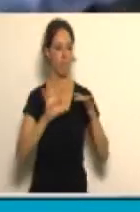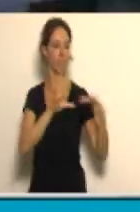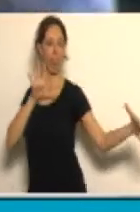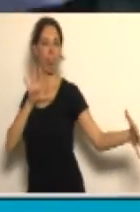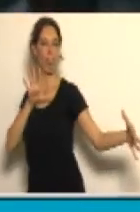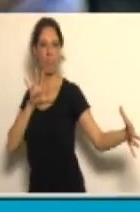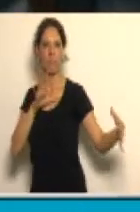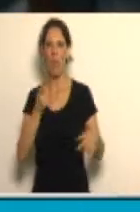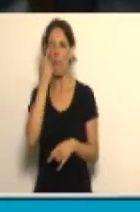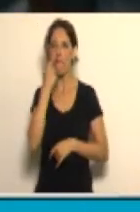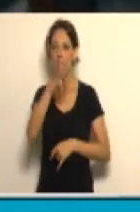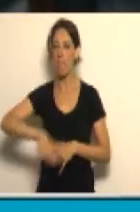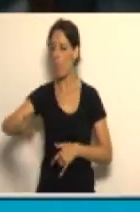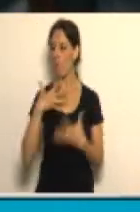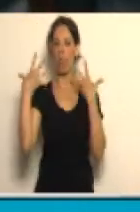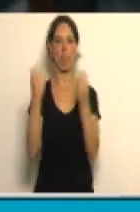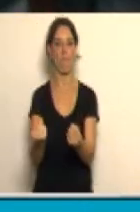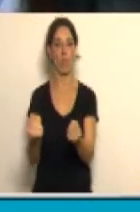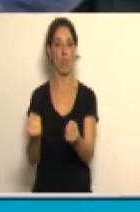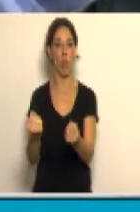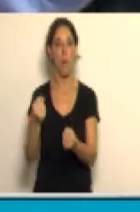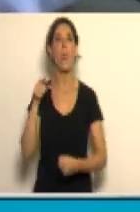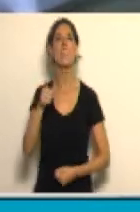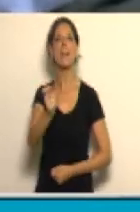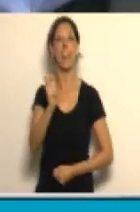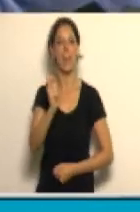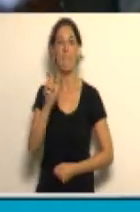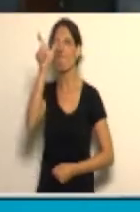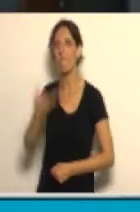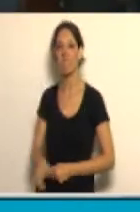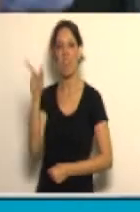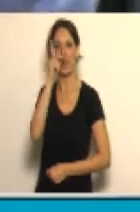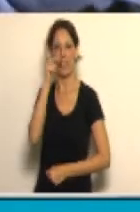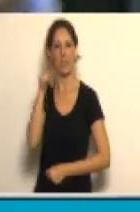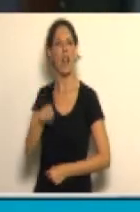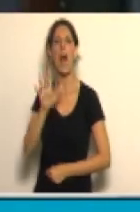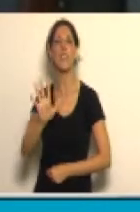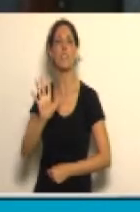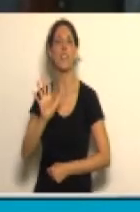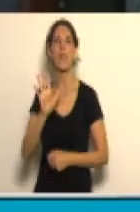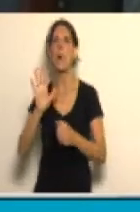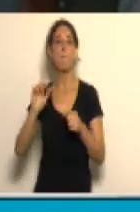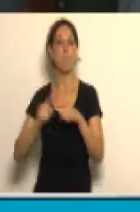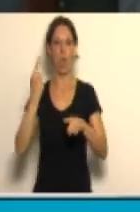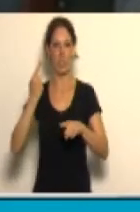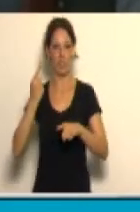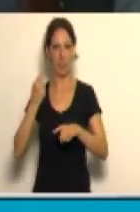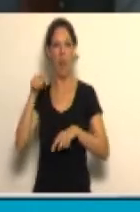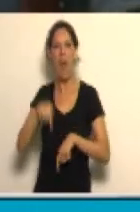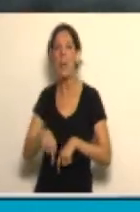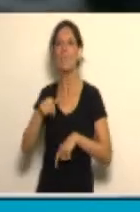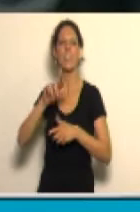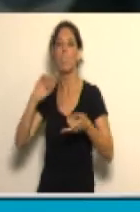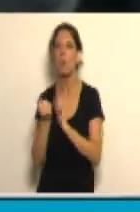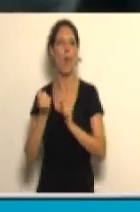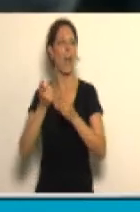nadie los intereses del pueblo argentino. Ese fue el dato político de esta etapa que abre a la construcción de